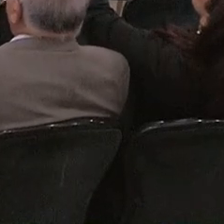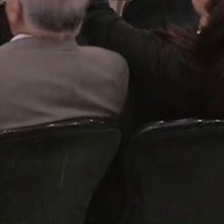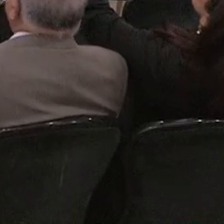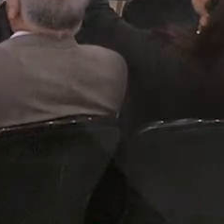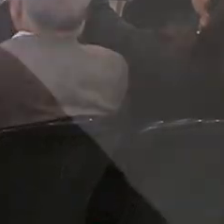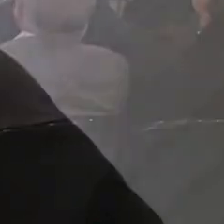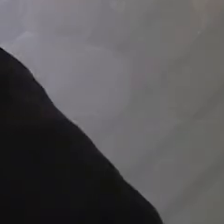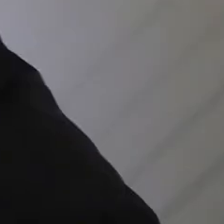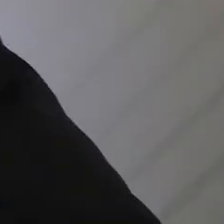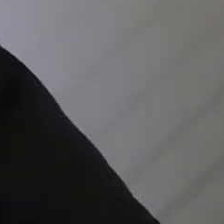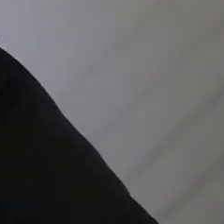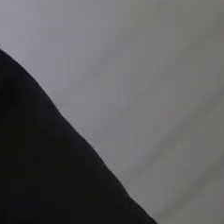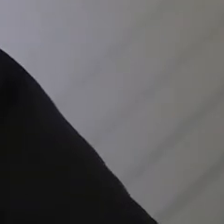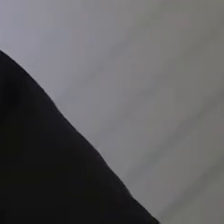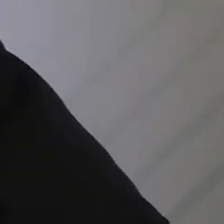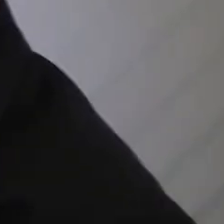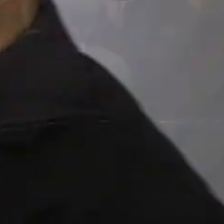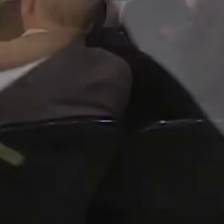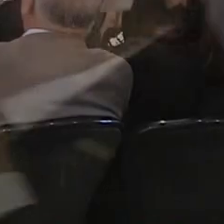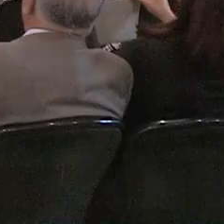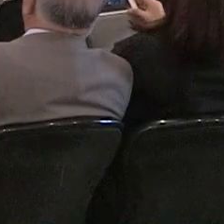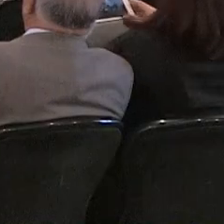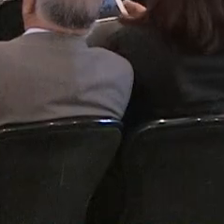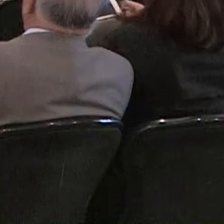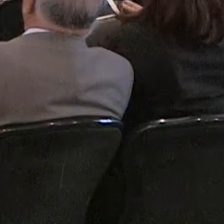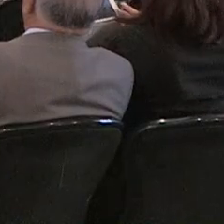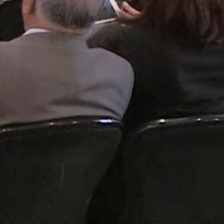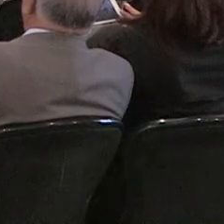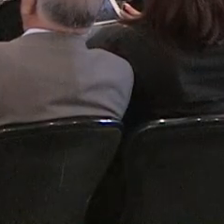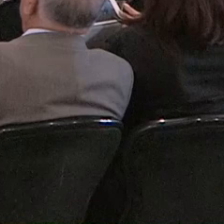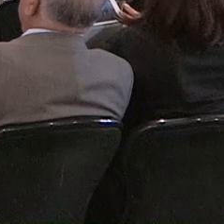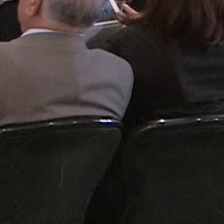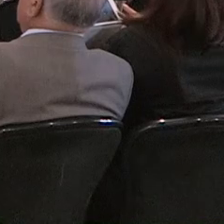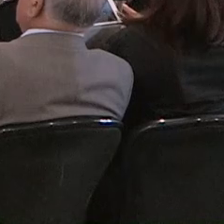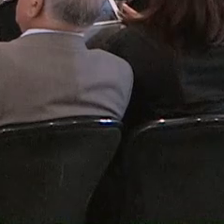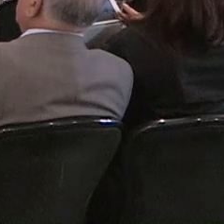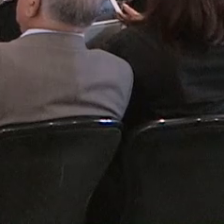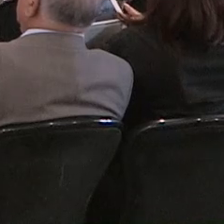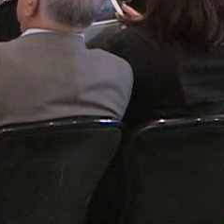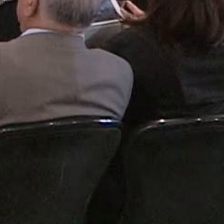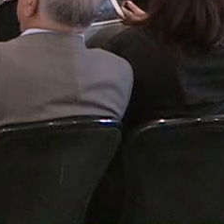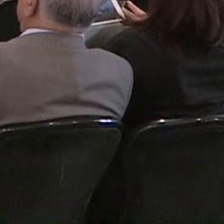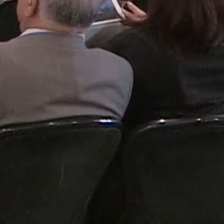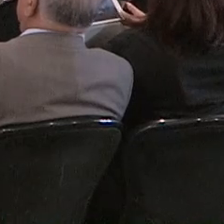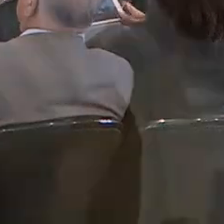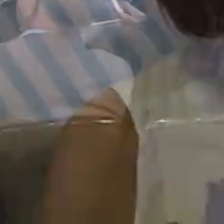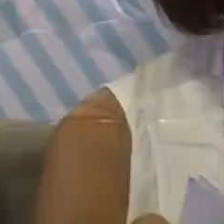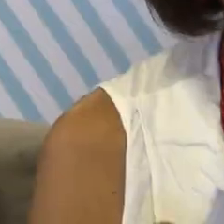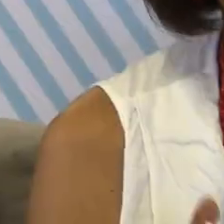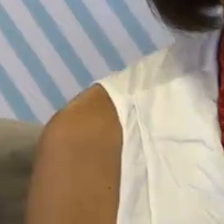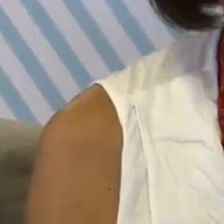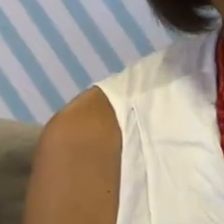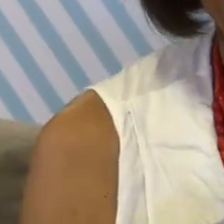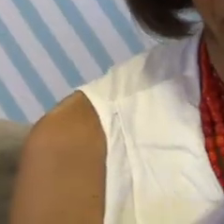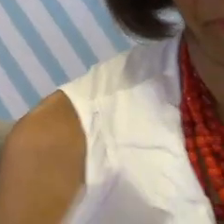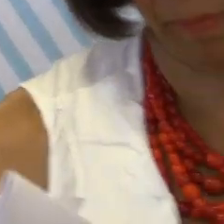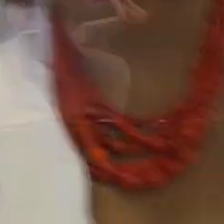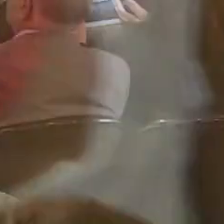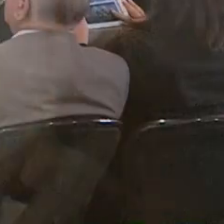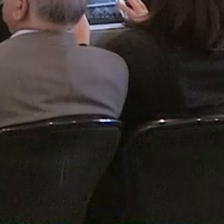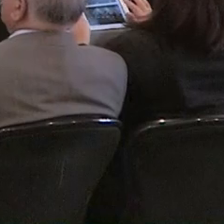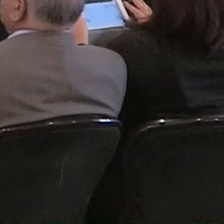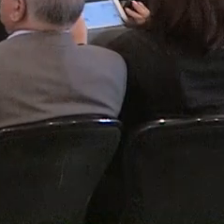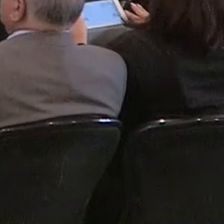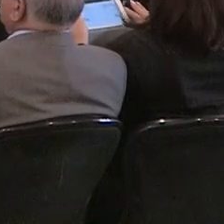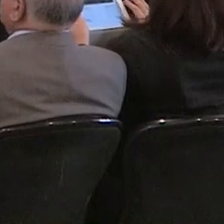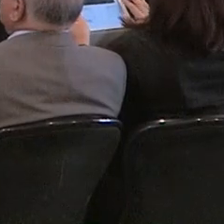de la Ibero Ciudad de México. Julián Mejía Verdeja, Presidente de Renacer Lagunero, Torreón Coahuila. Mónica Serrano,